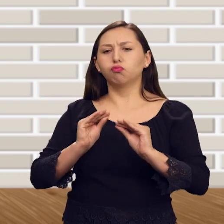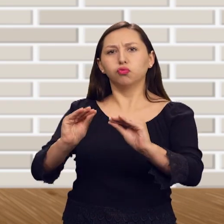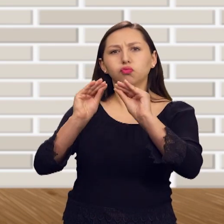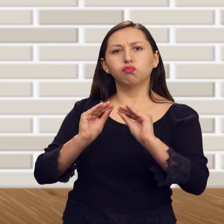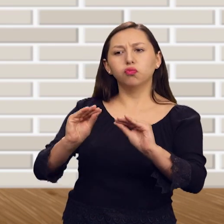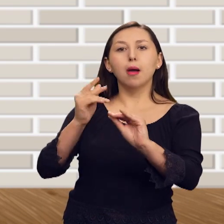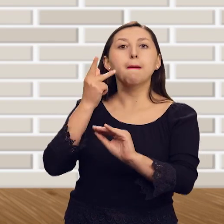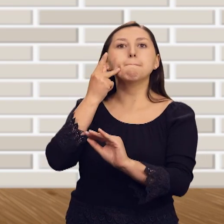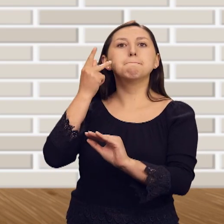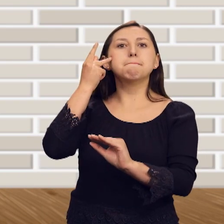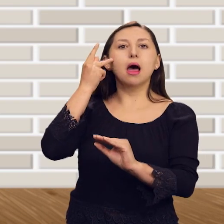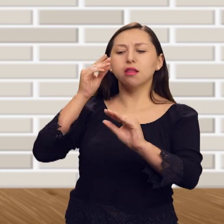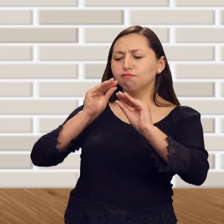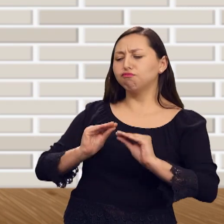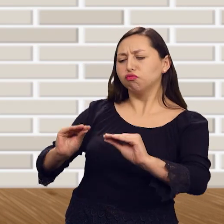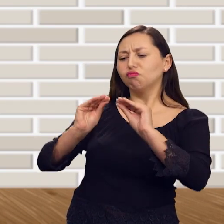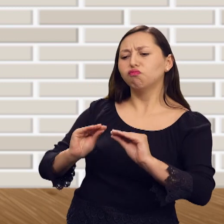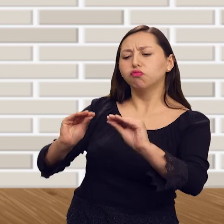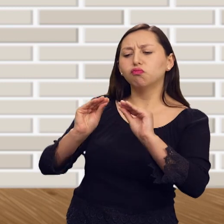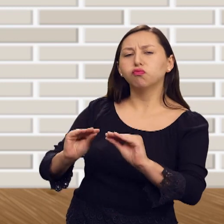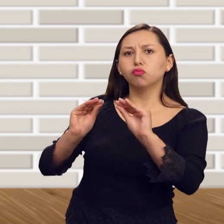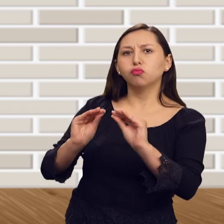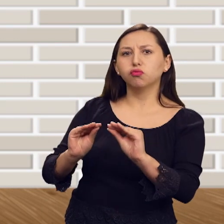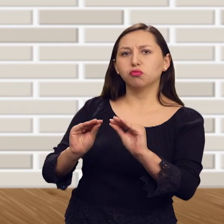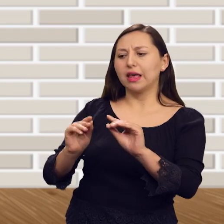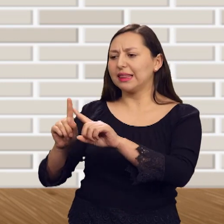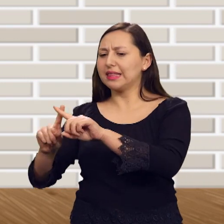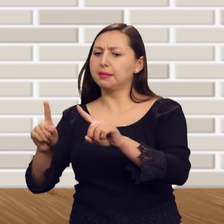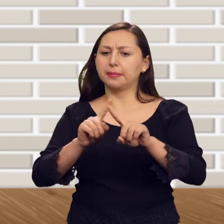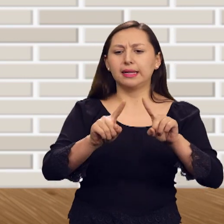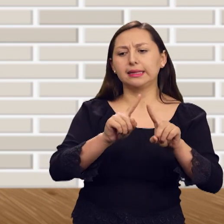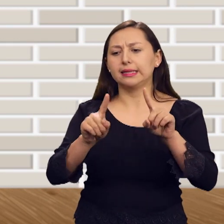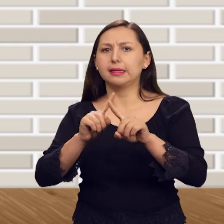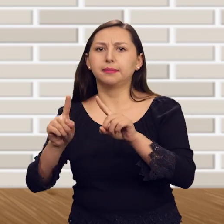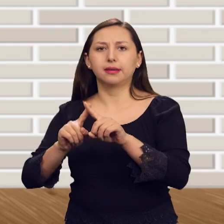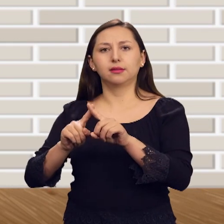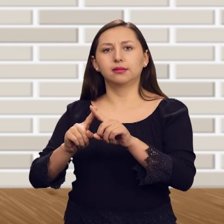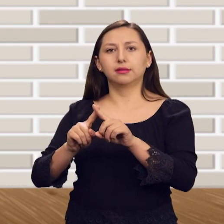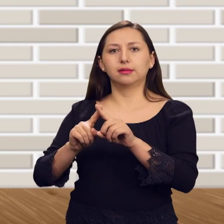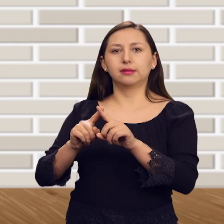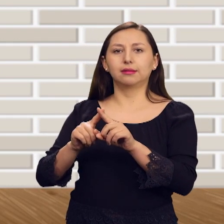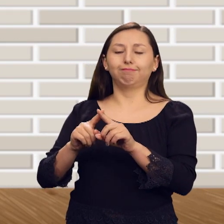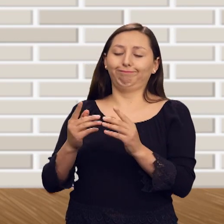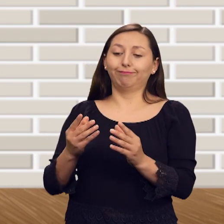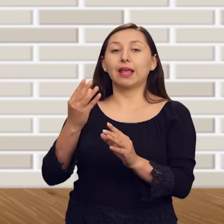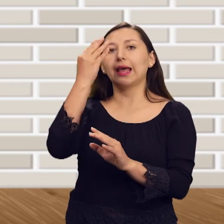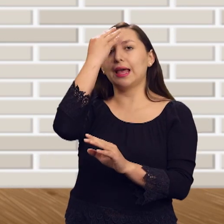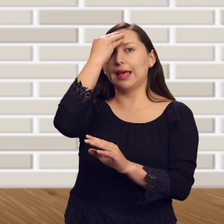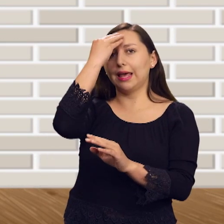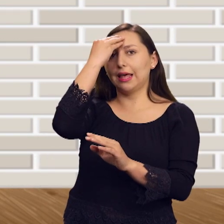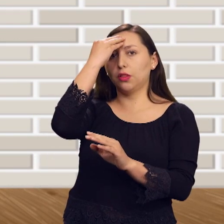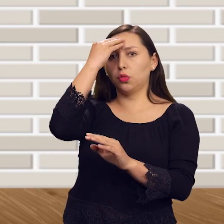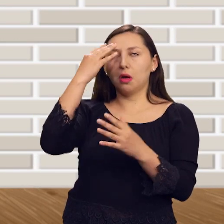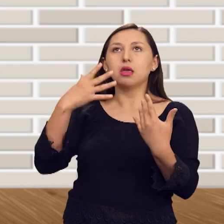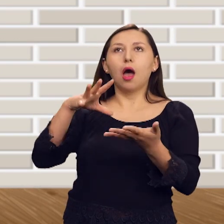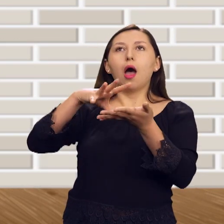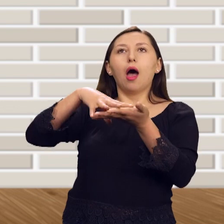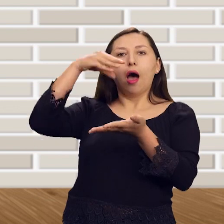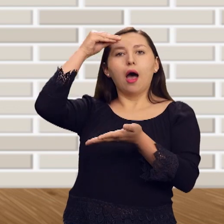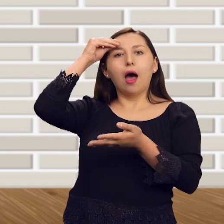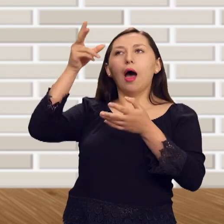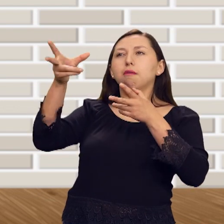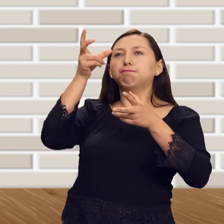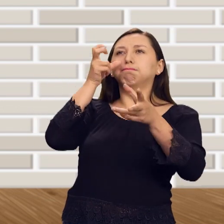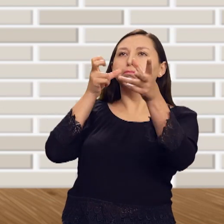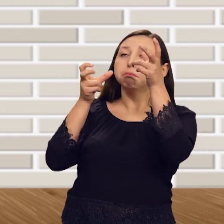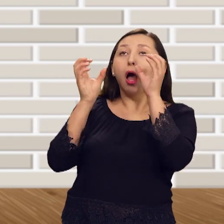de los hogares, al ser transmitidos por las personas adultas, para luego ser replicados en otros espacios, como los centros